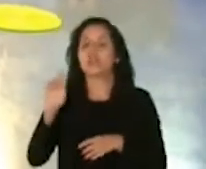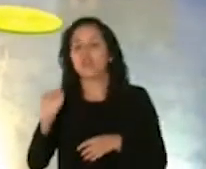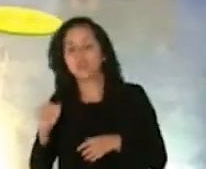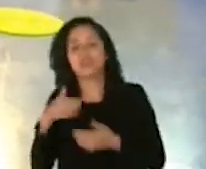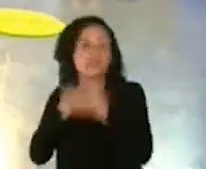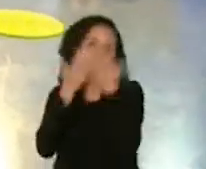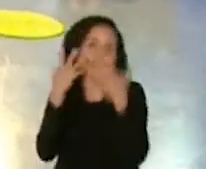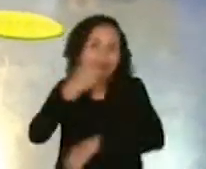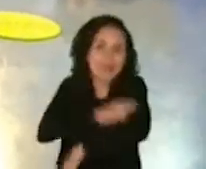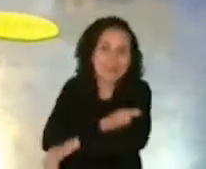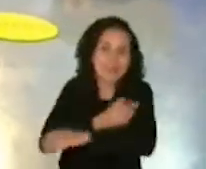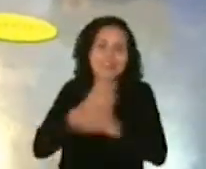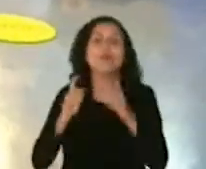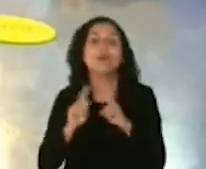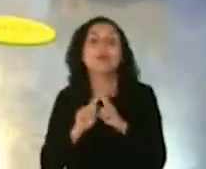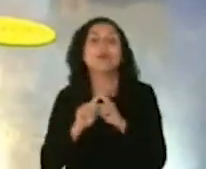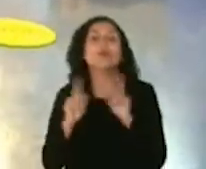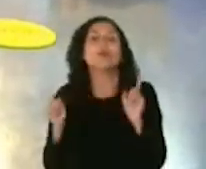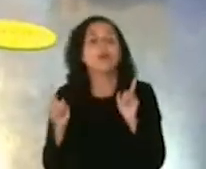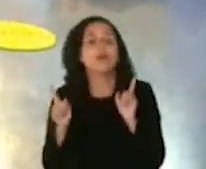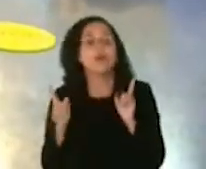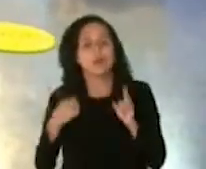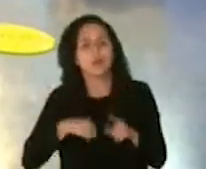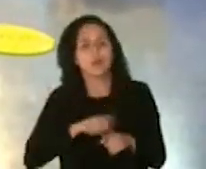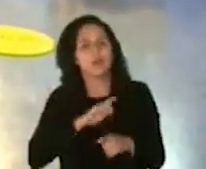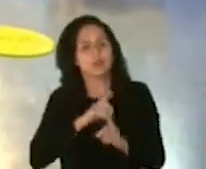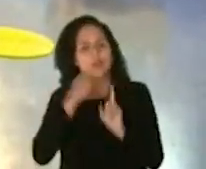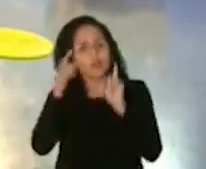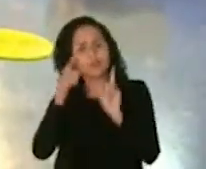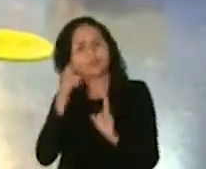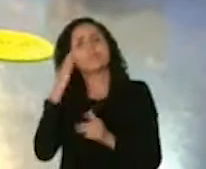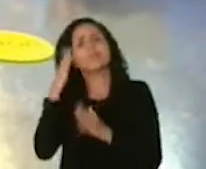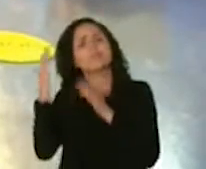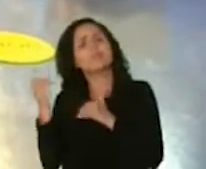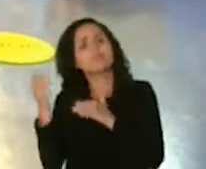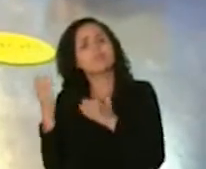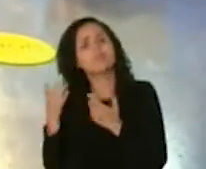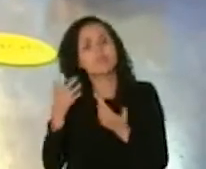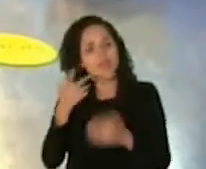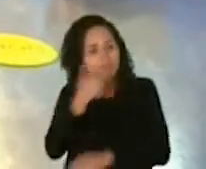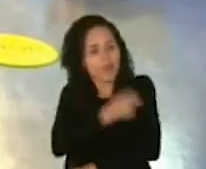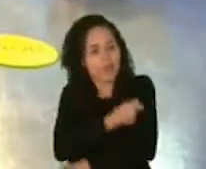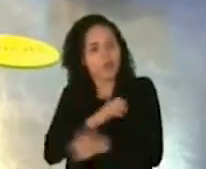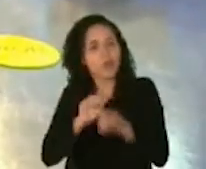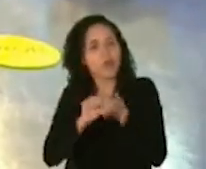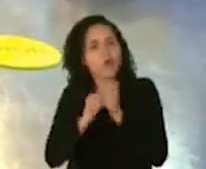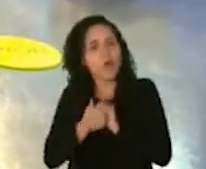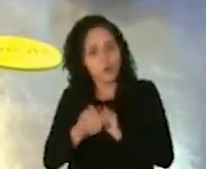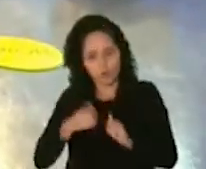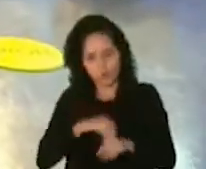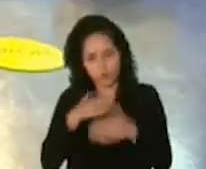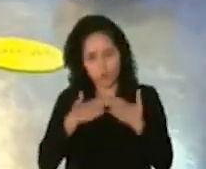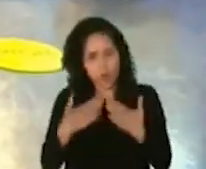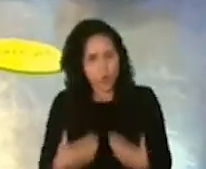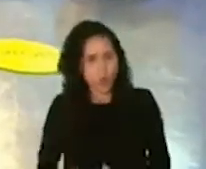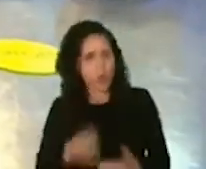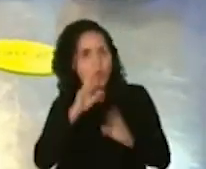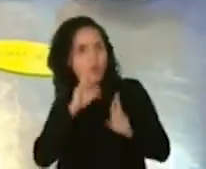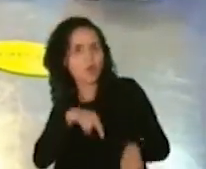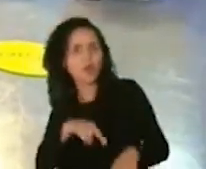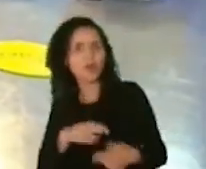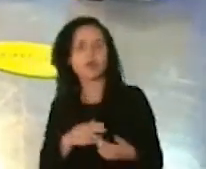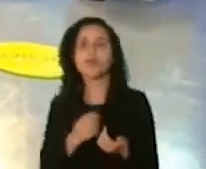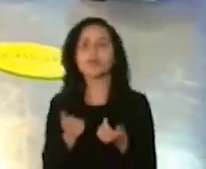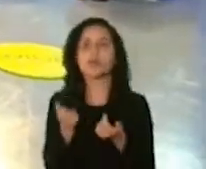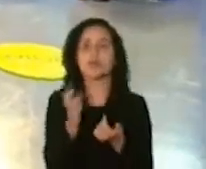tampoco pero ¿qué podemos esperar entonces de una vacuna en términos de cómo se va a comportar nuestro cuerpo para